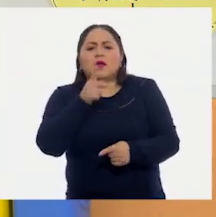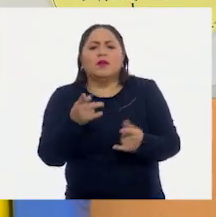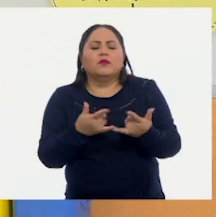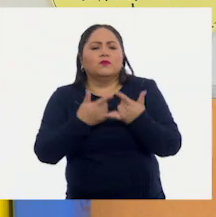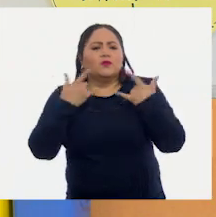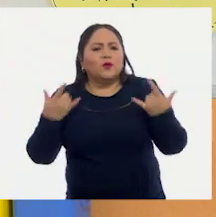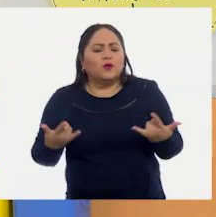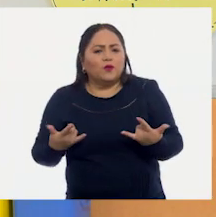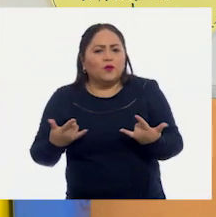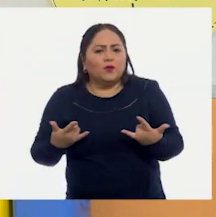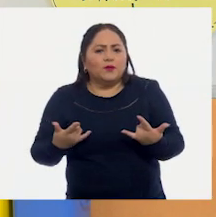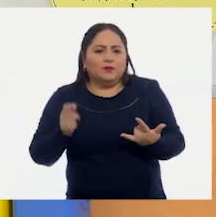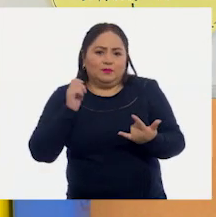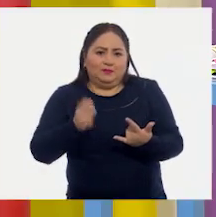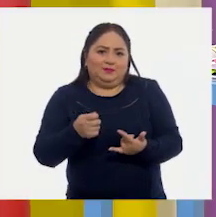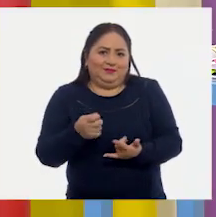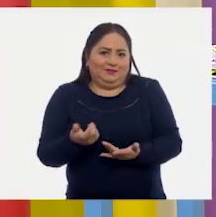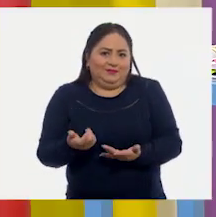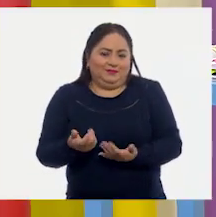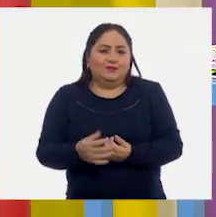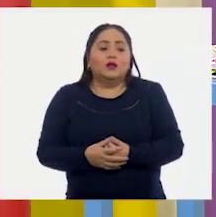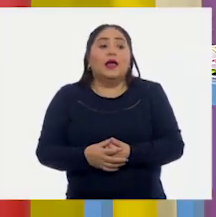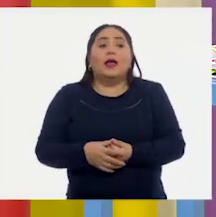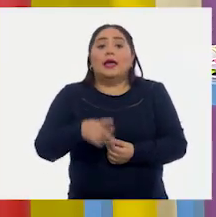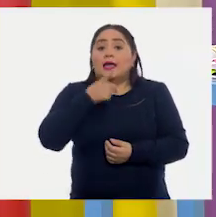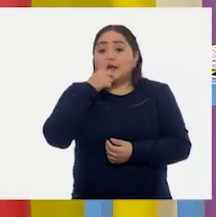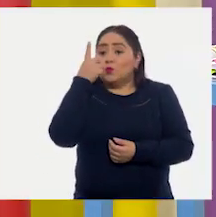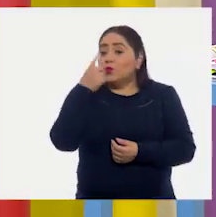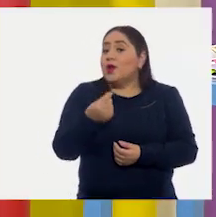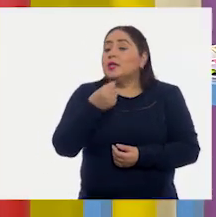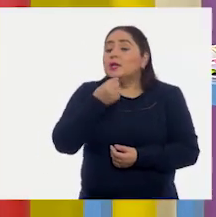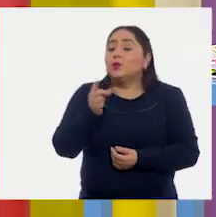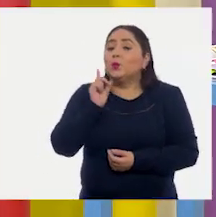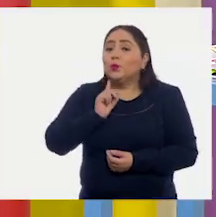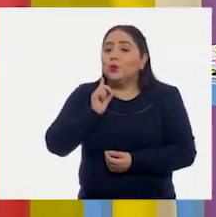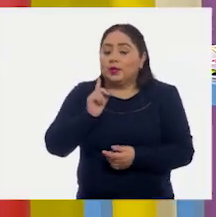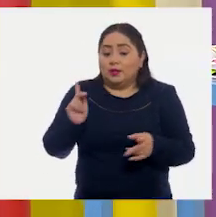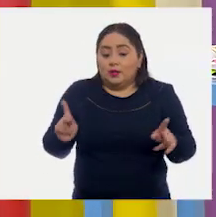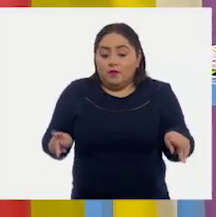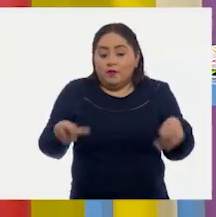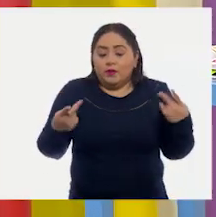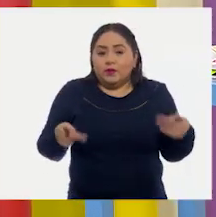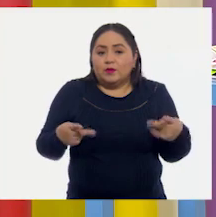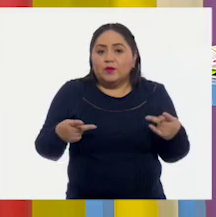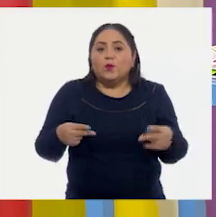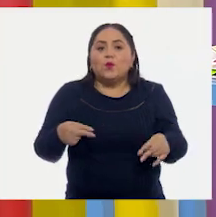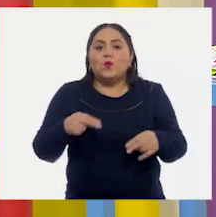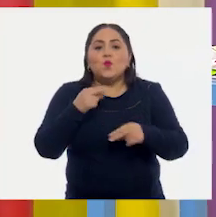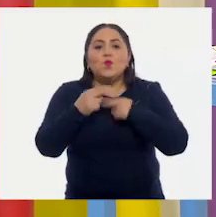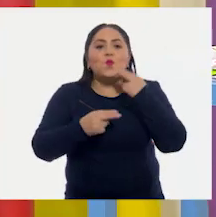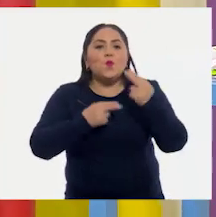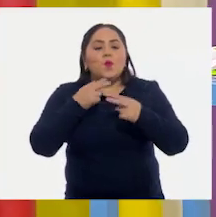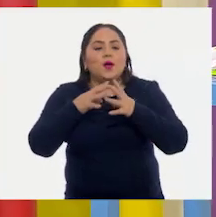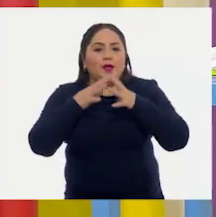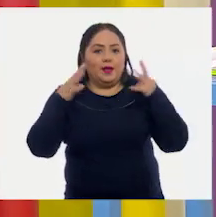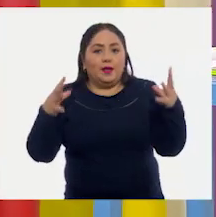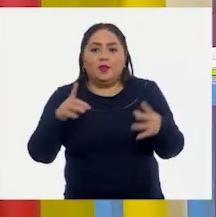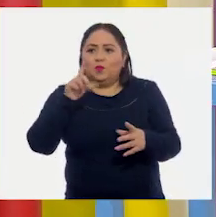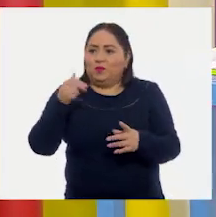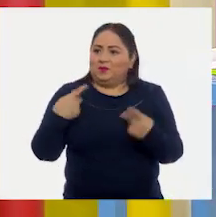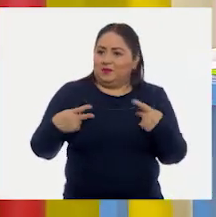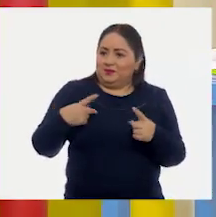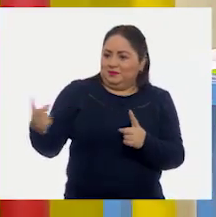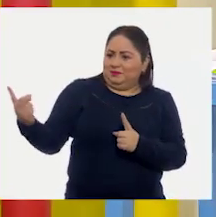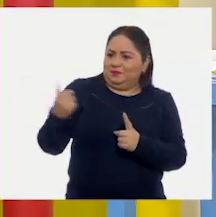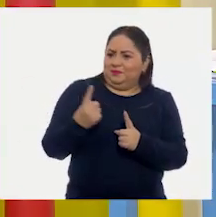historia de la vendedora de nubes? Es una niña que está vendiendo a una nube. Y llegan a ella